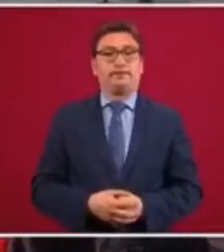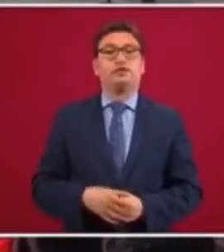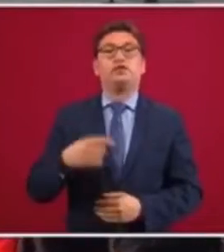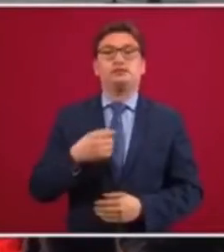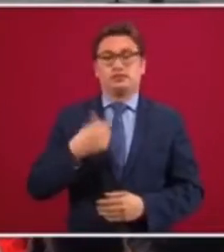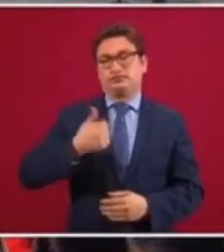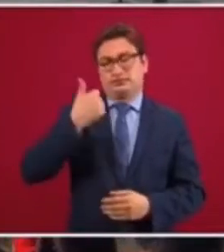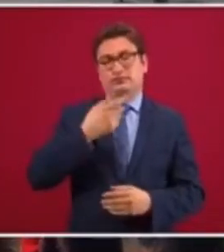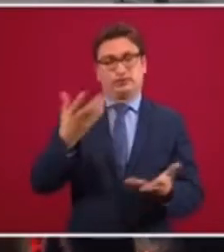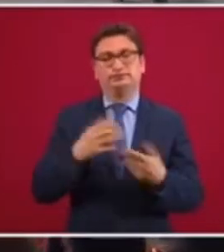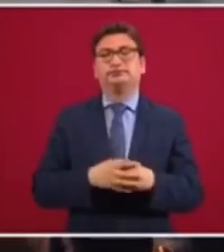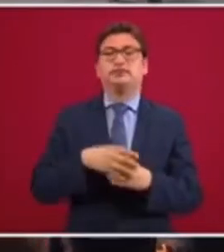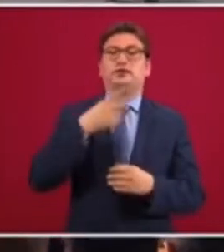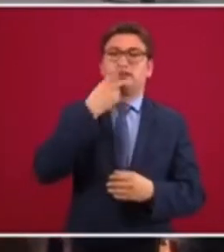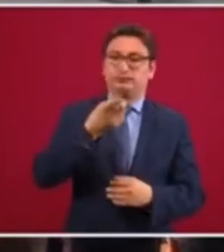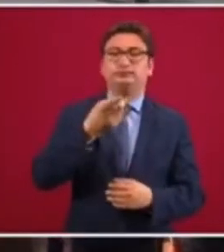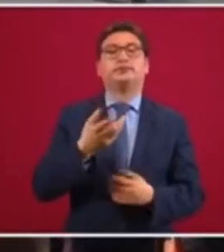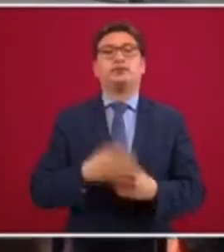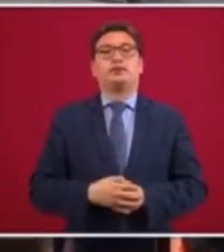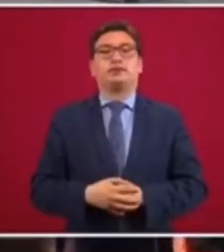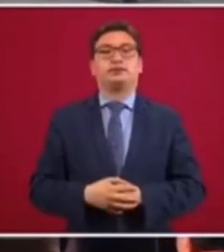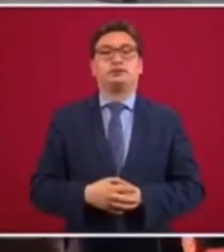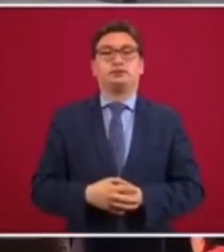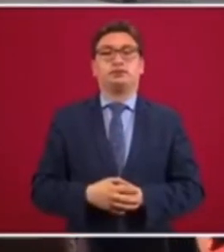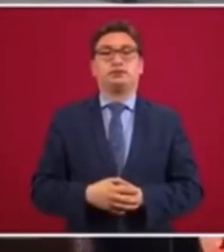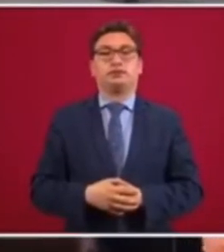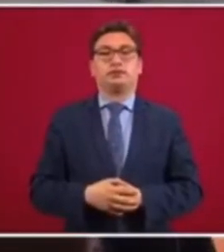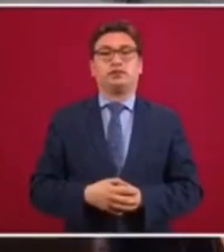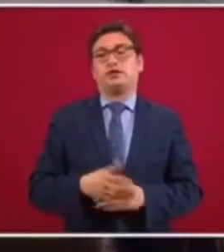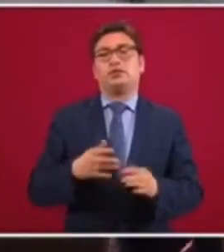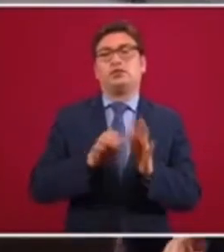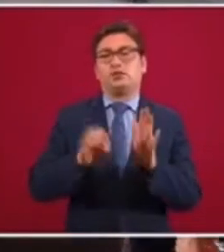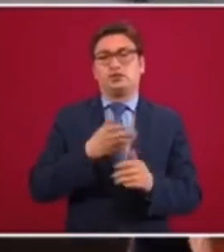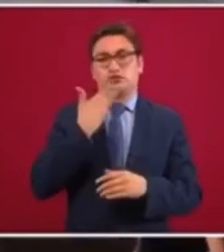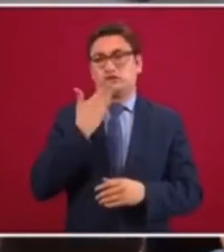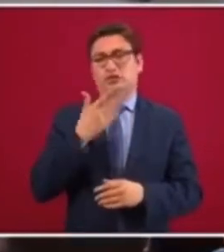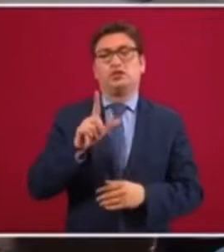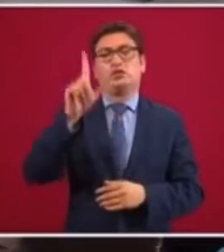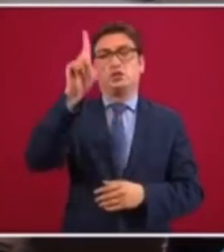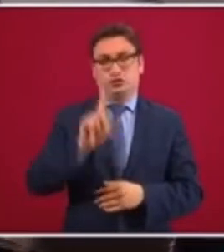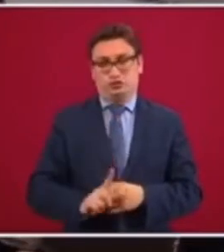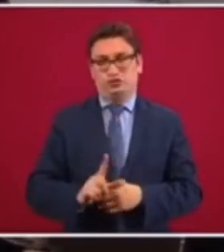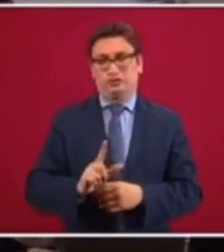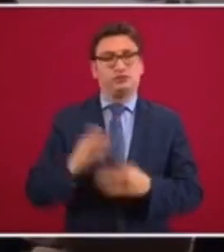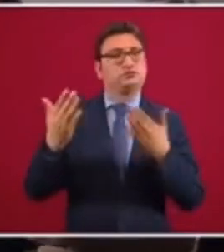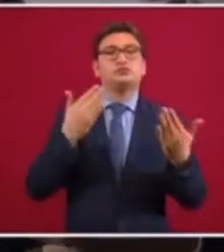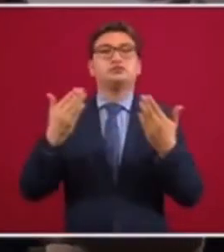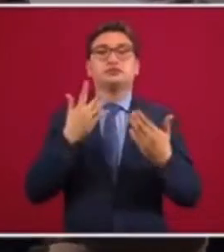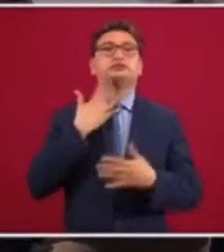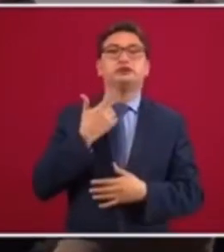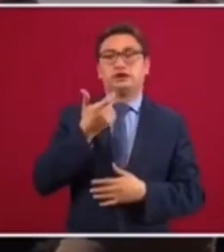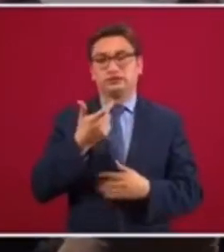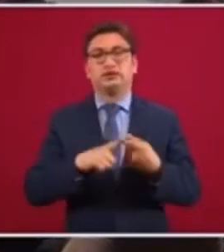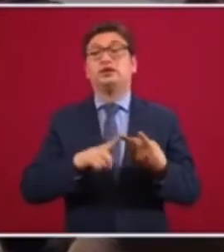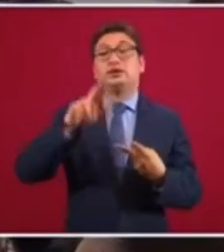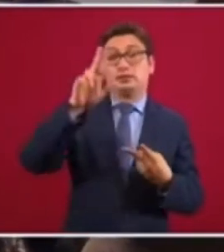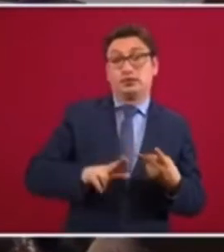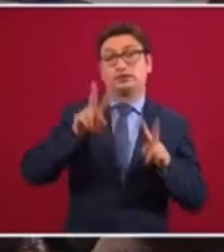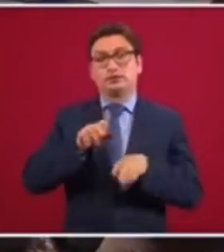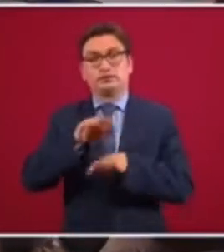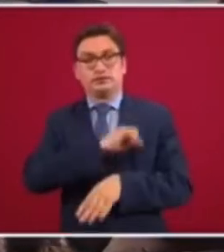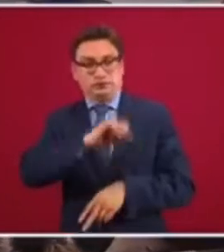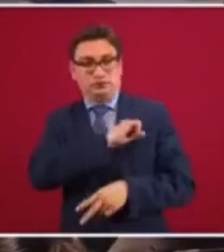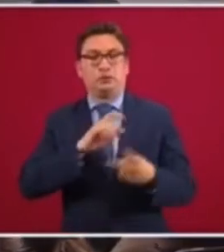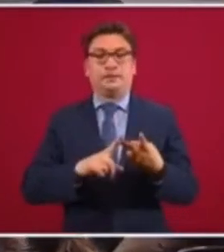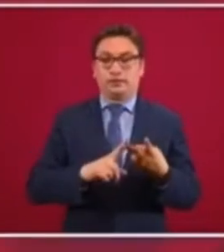Quiero aprovechar para decirles que así como el lunes es quién es quién en los precios y el martes es de la salud,